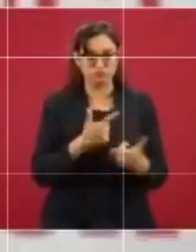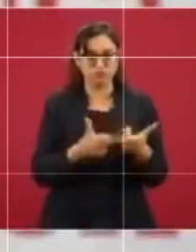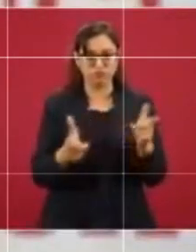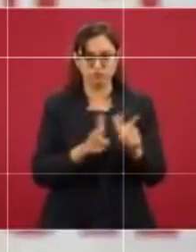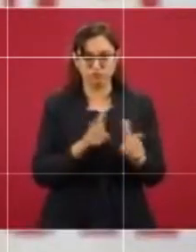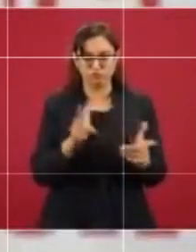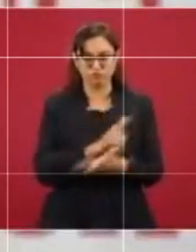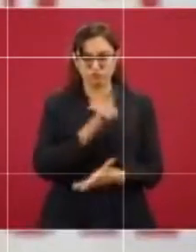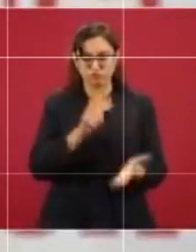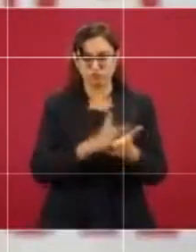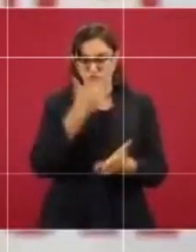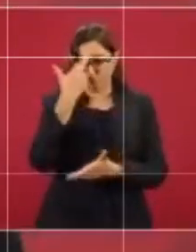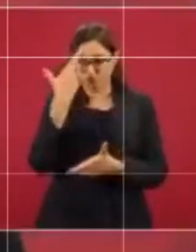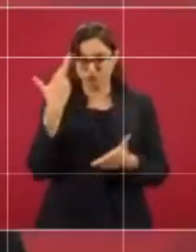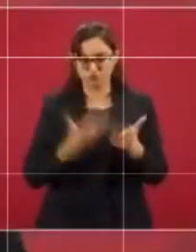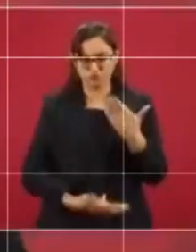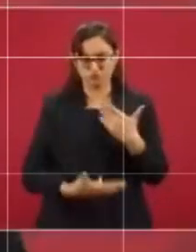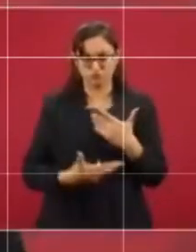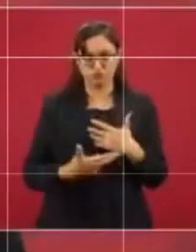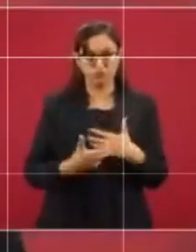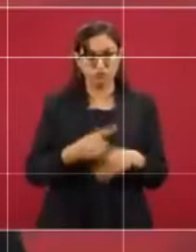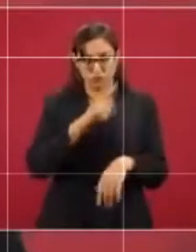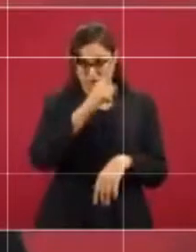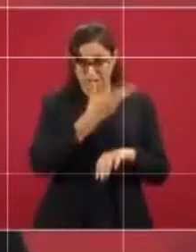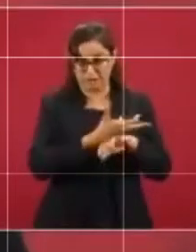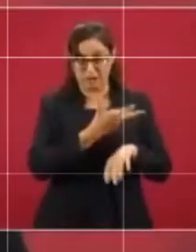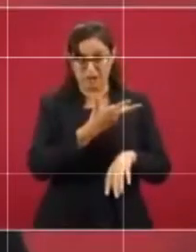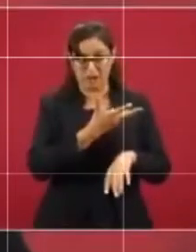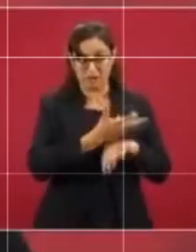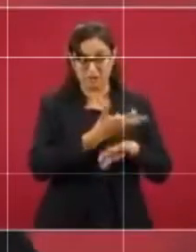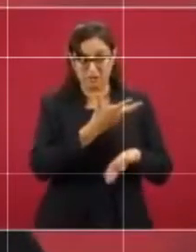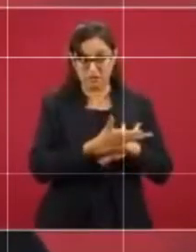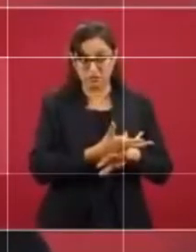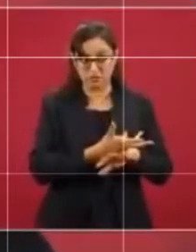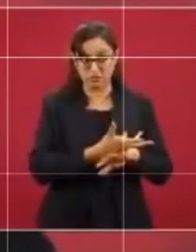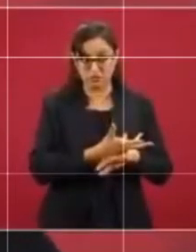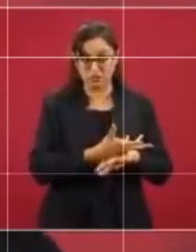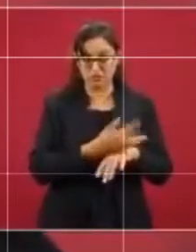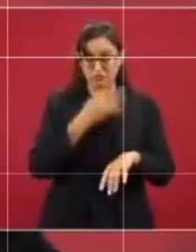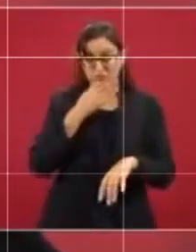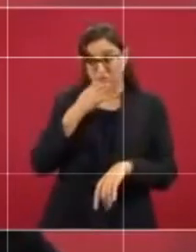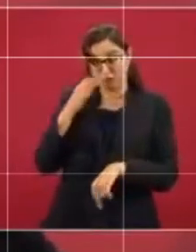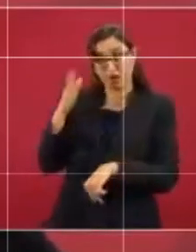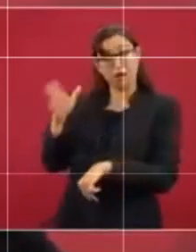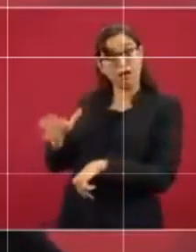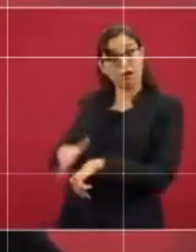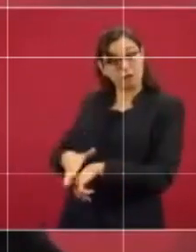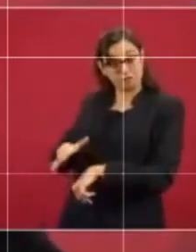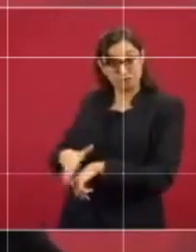que se la haga del conocimiento a la autoridad mexicana, que en México sabrá aplicar la ley.